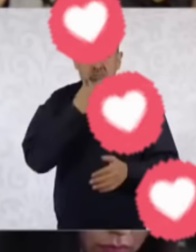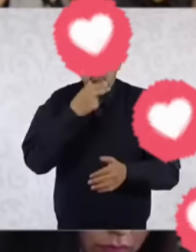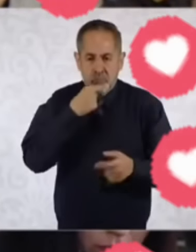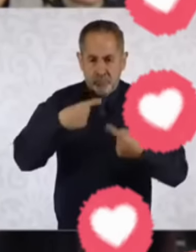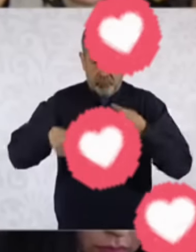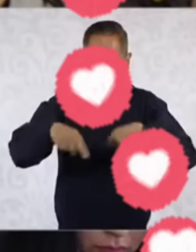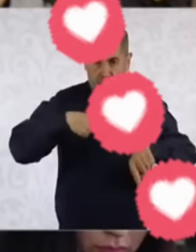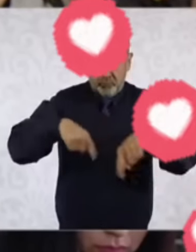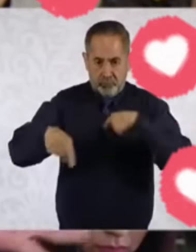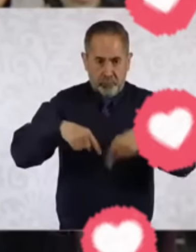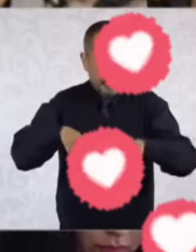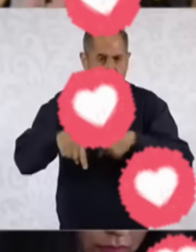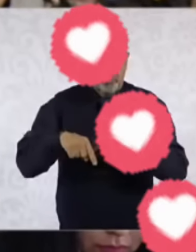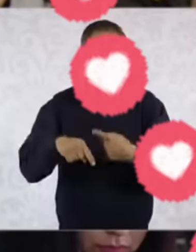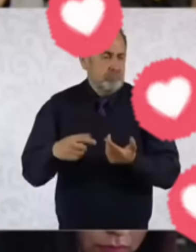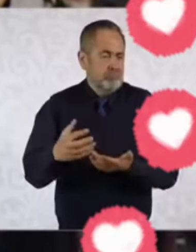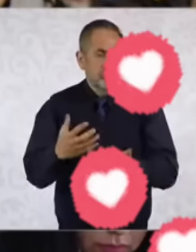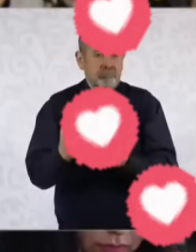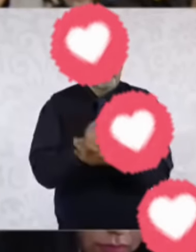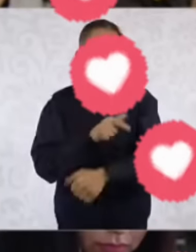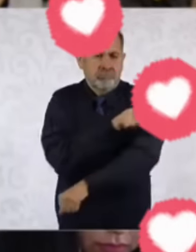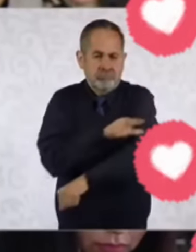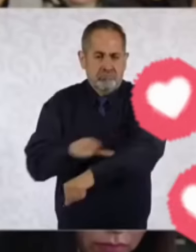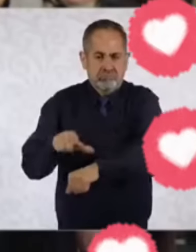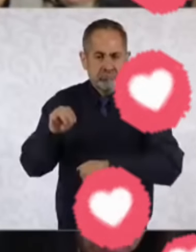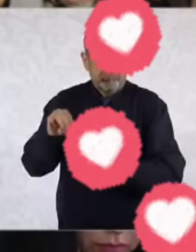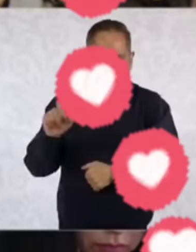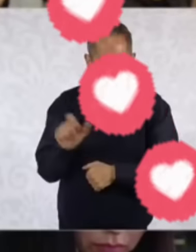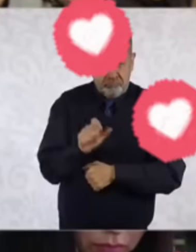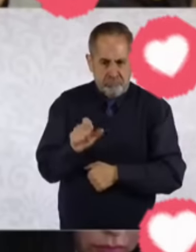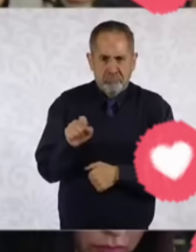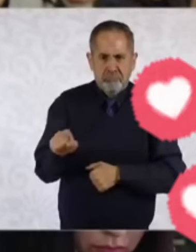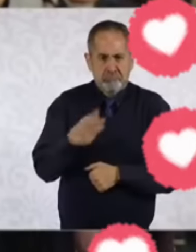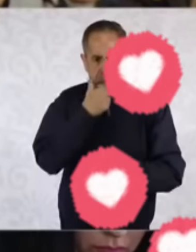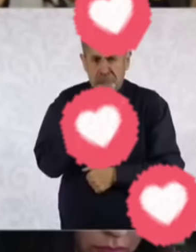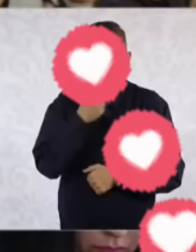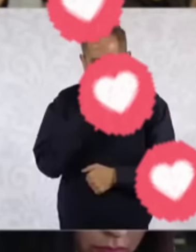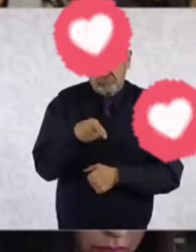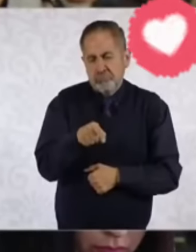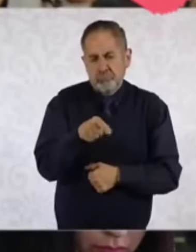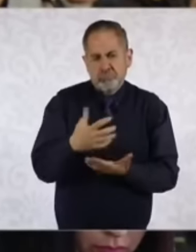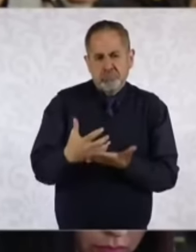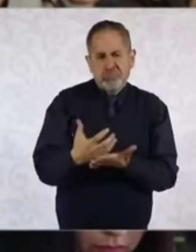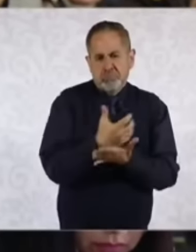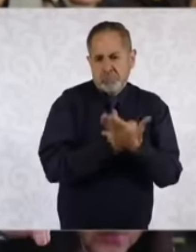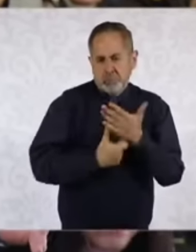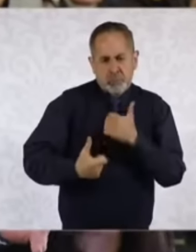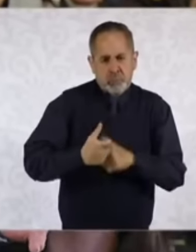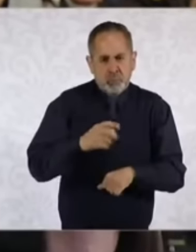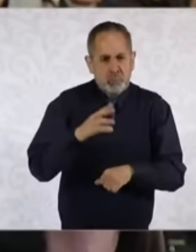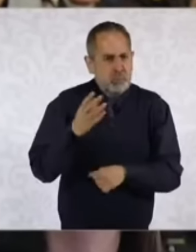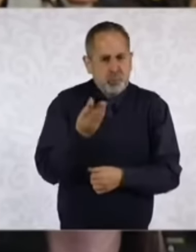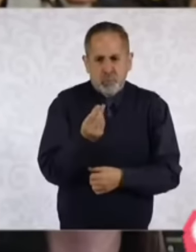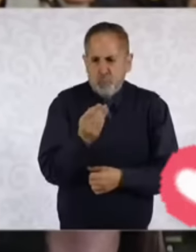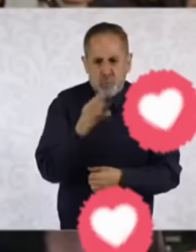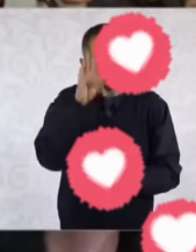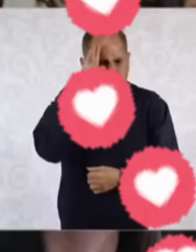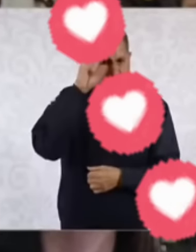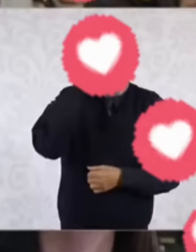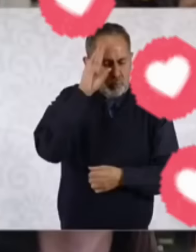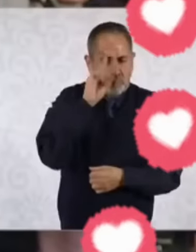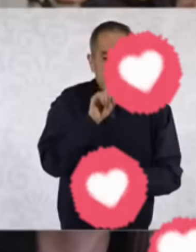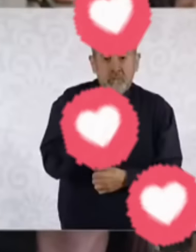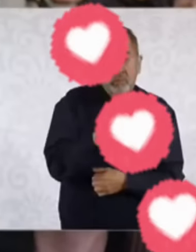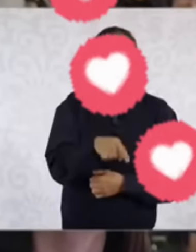fútbol, de la Liga MX, masculino, pues gana una cantidad de dinero, y una